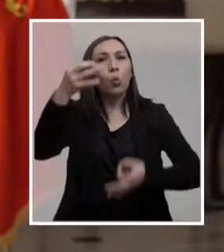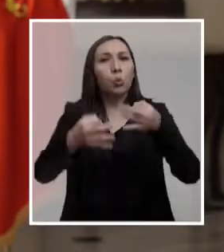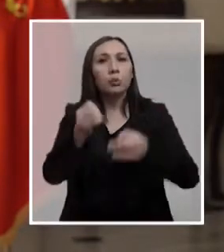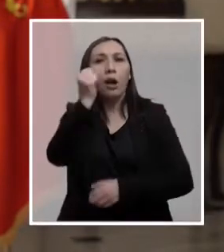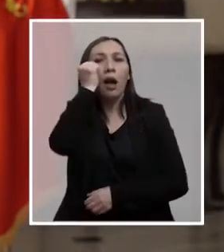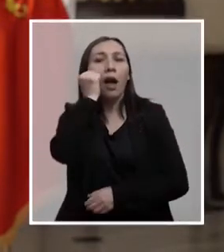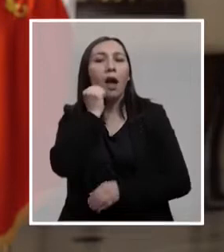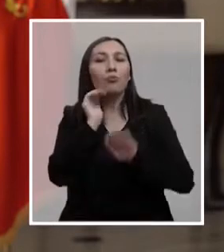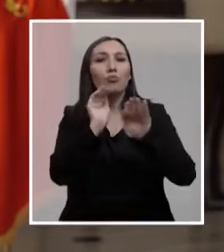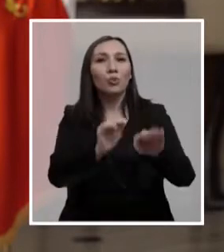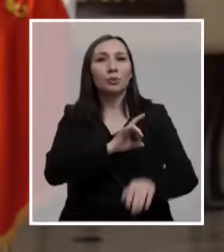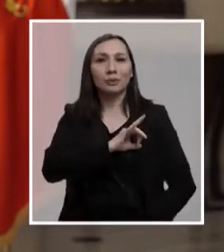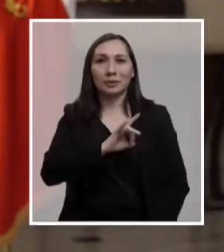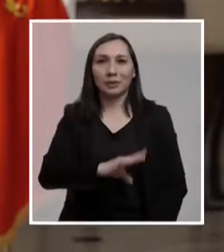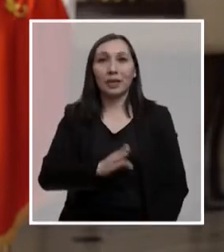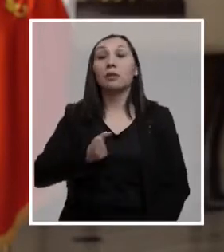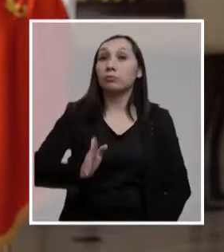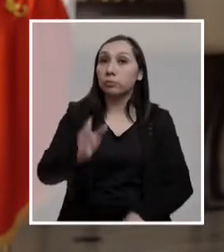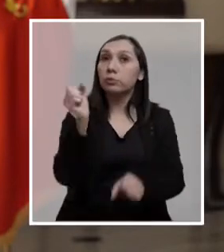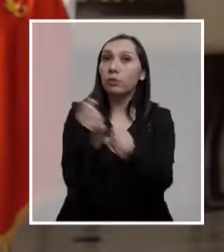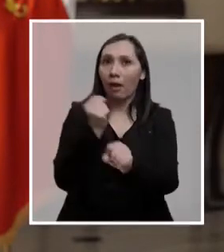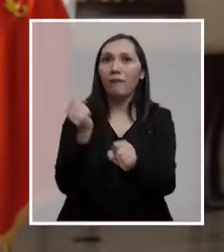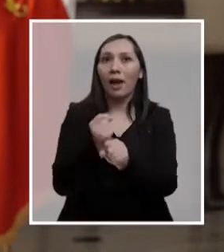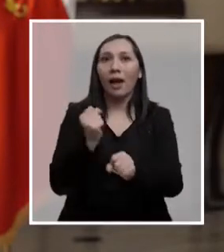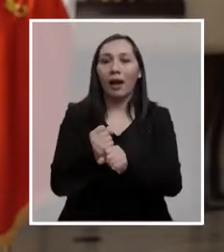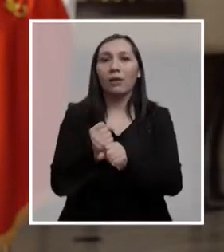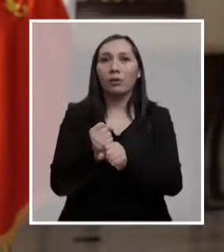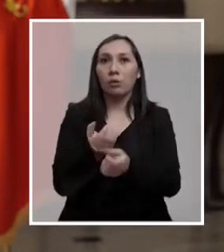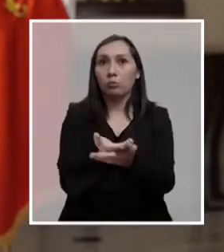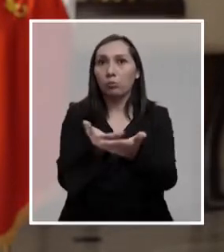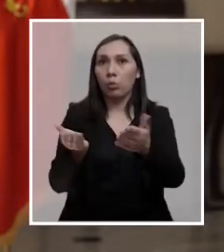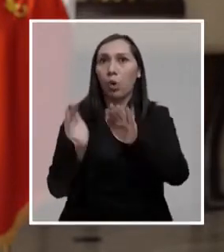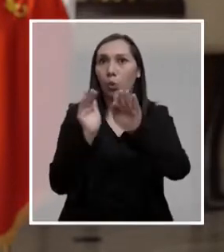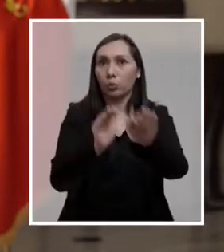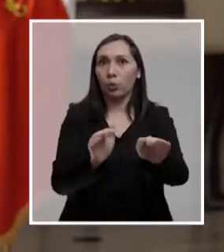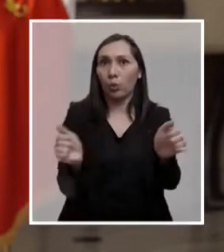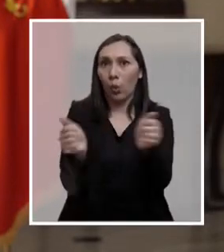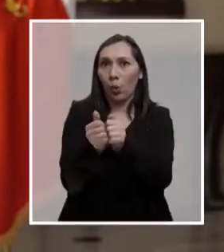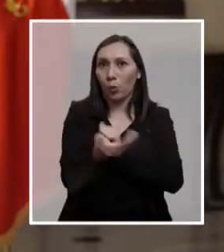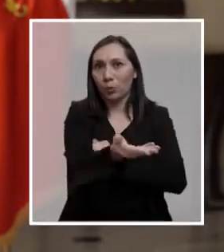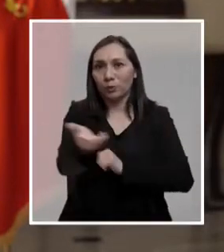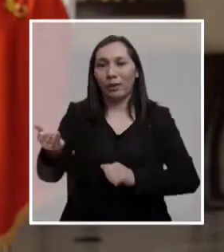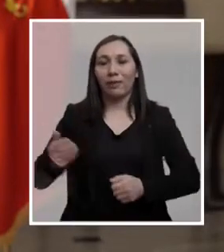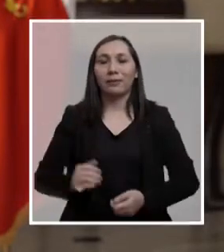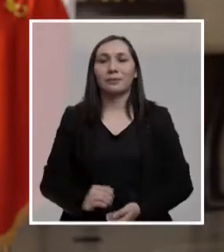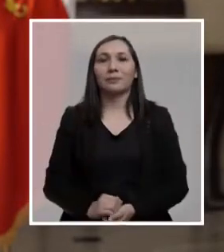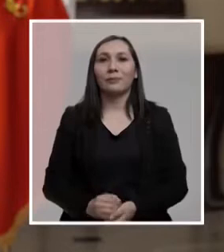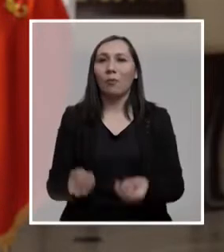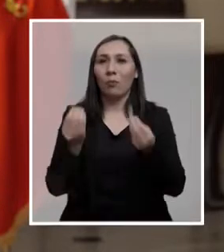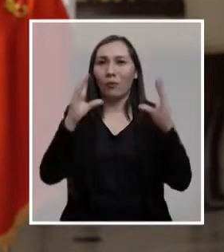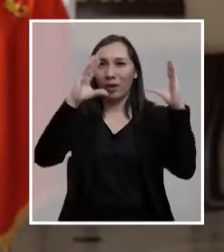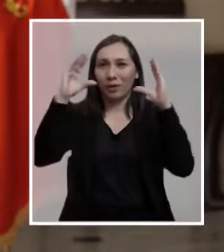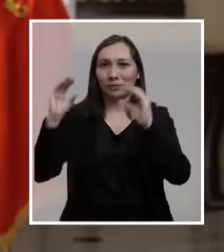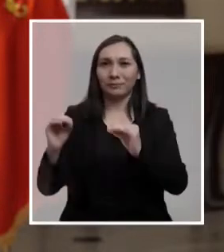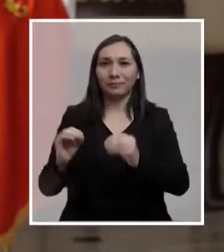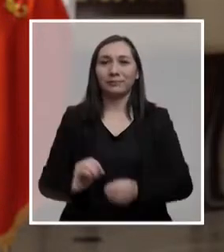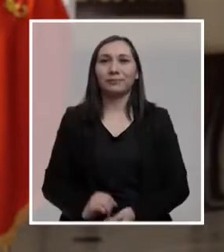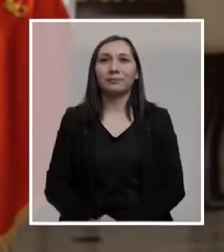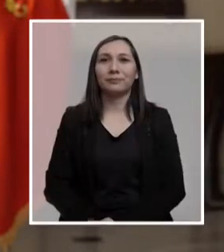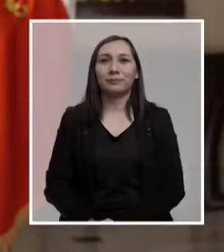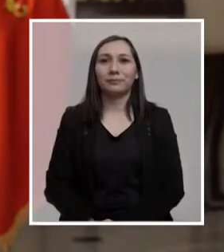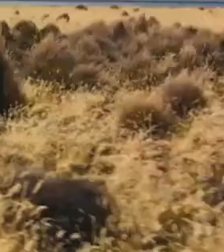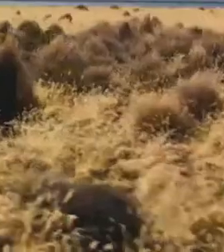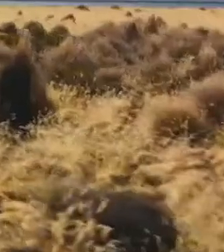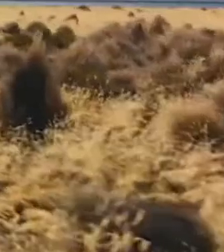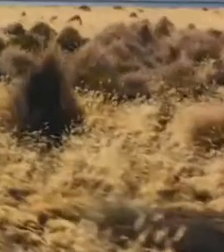justicia y cariño por Chile. Seguimos trabajando por ustedes y con ustedes. Muy buenas noches.